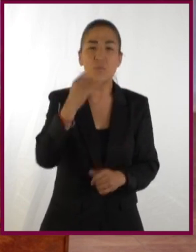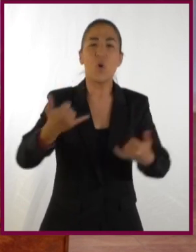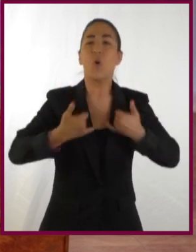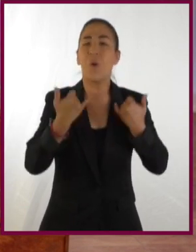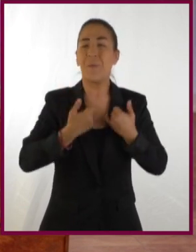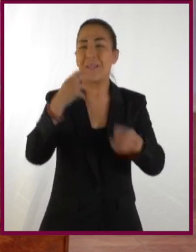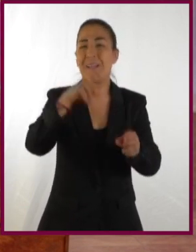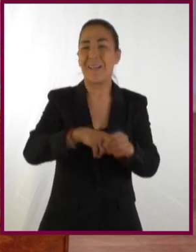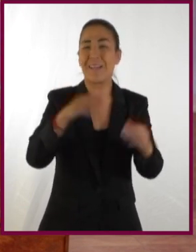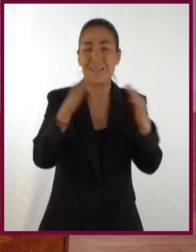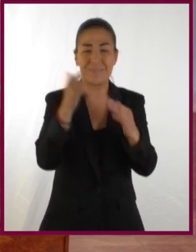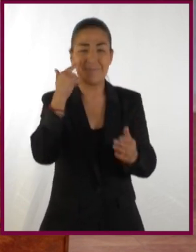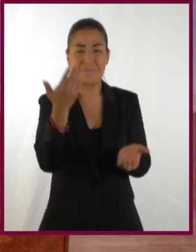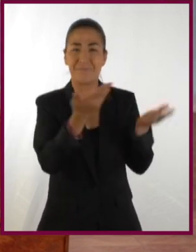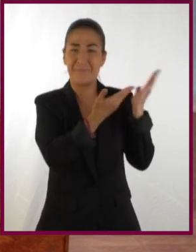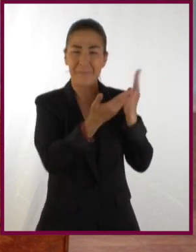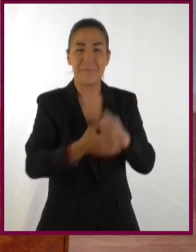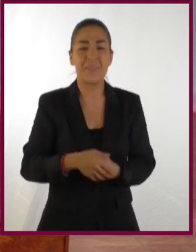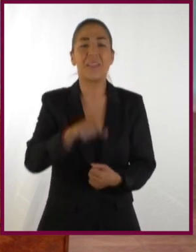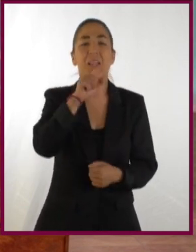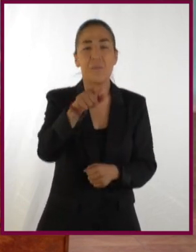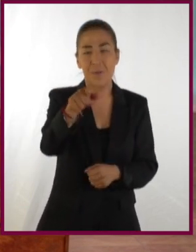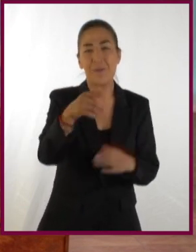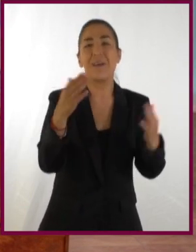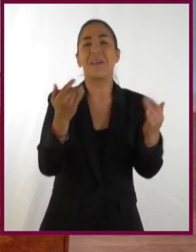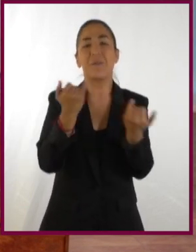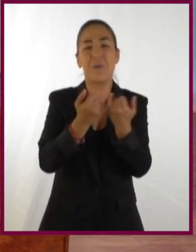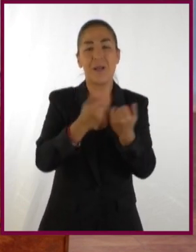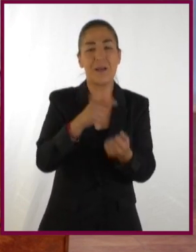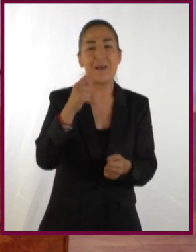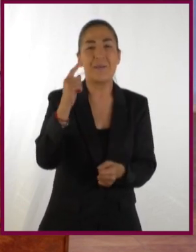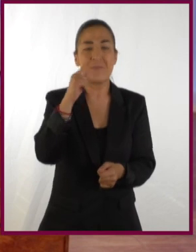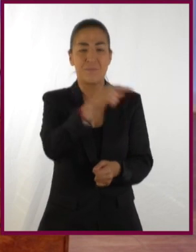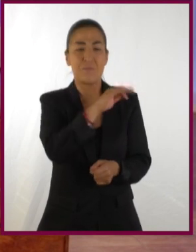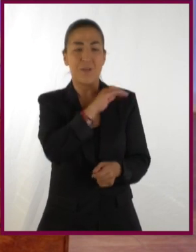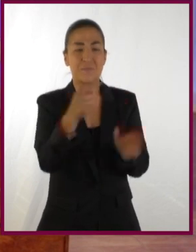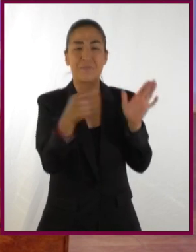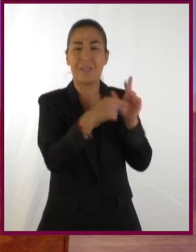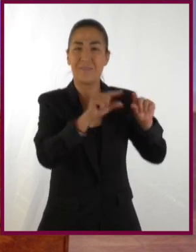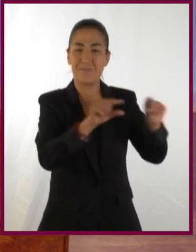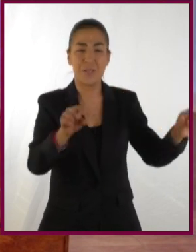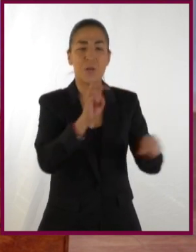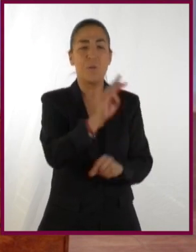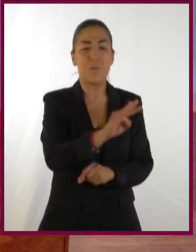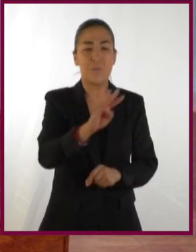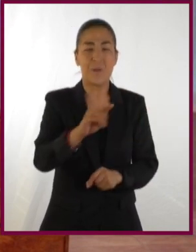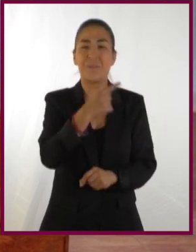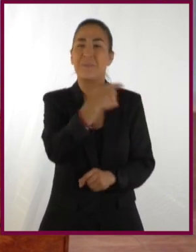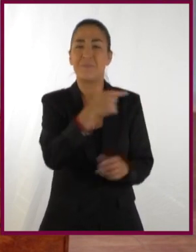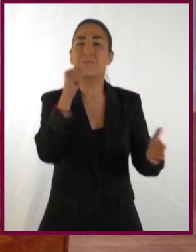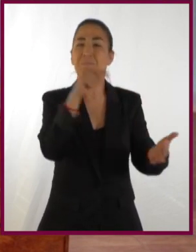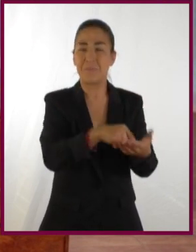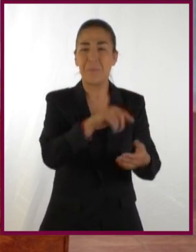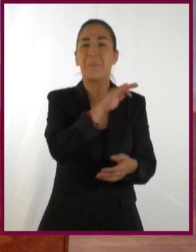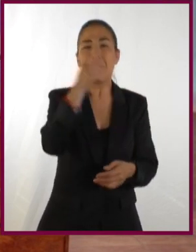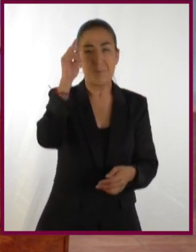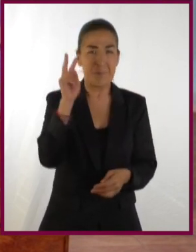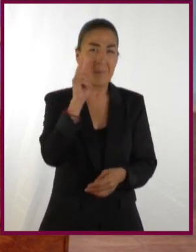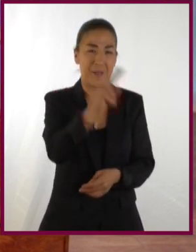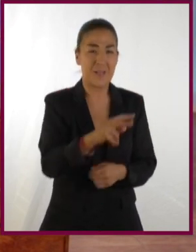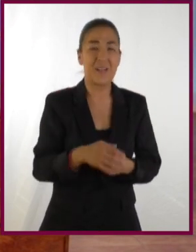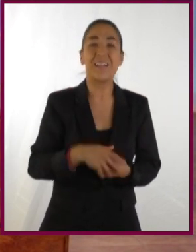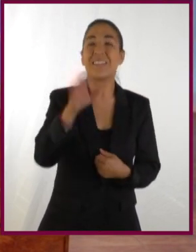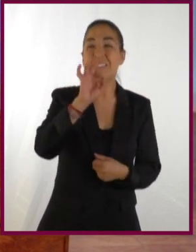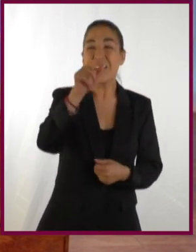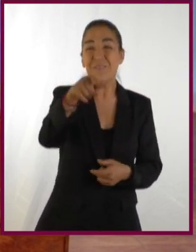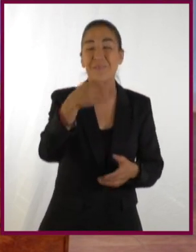que nos pueden buscar en Facebook como Jóvenes en Casa. También vayan a la página de jovenesencasa.sep.gov.mx.